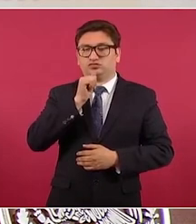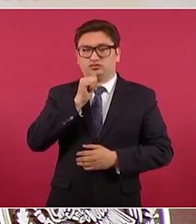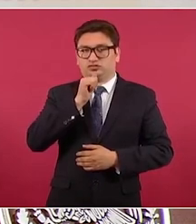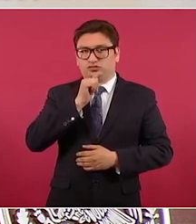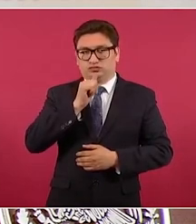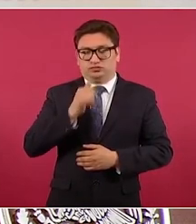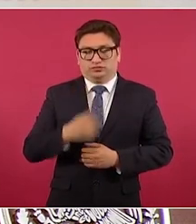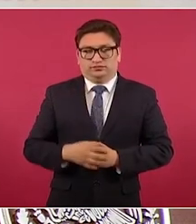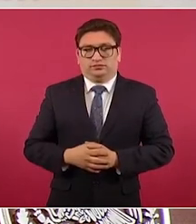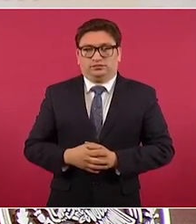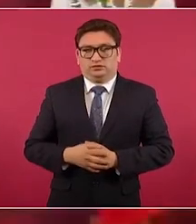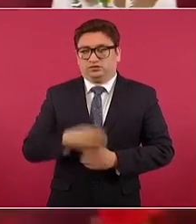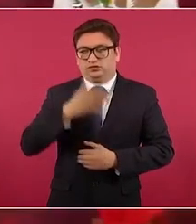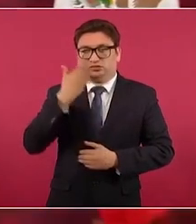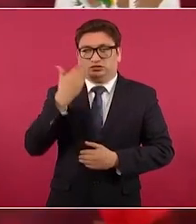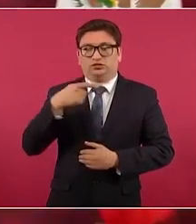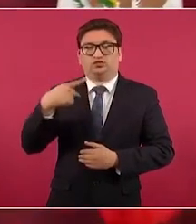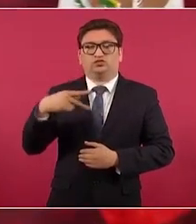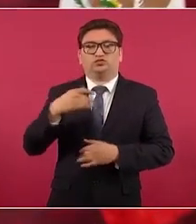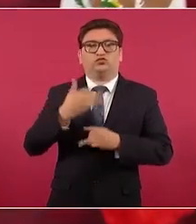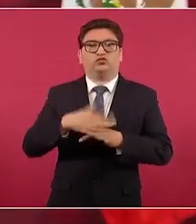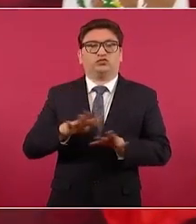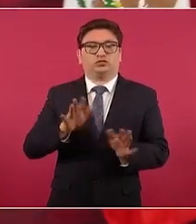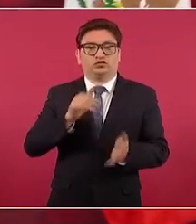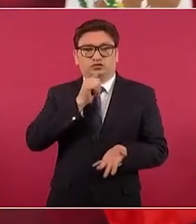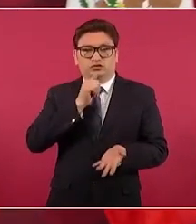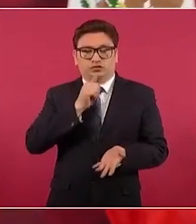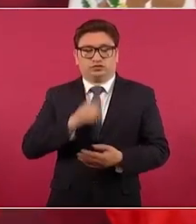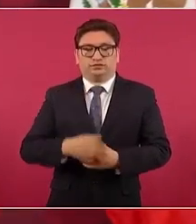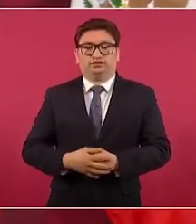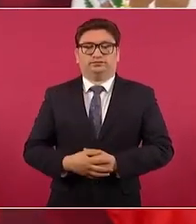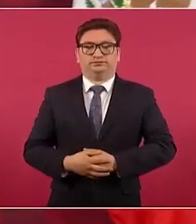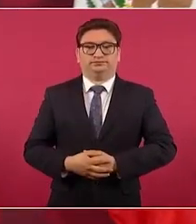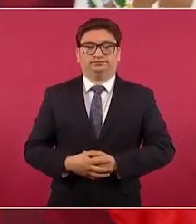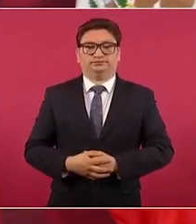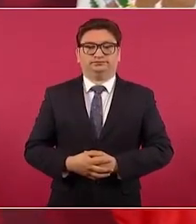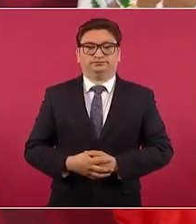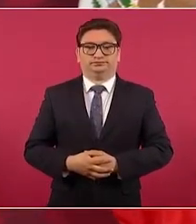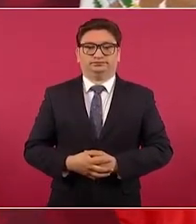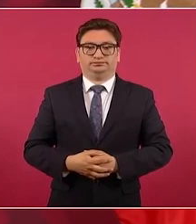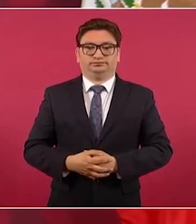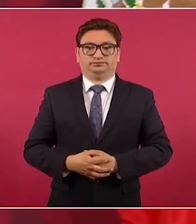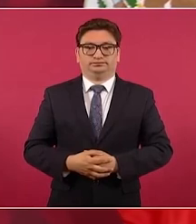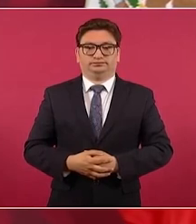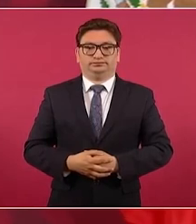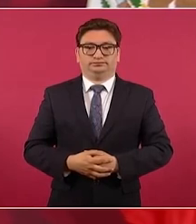sin información sobre su nacionalidad.